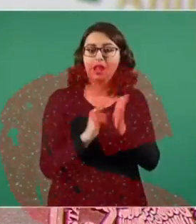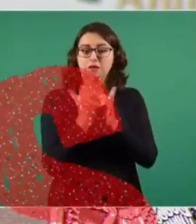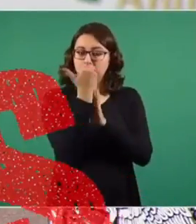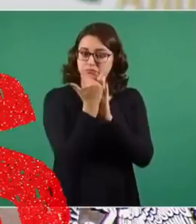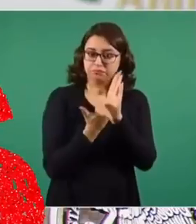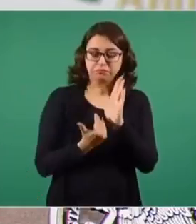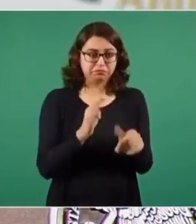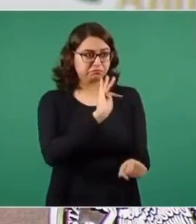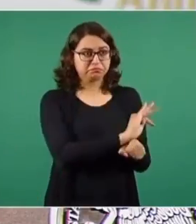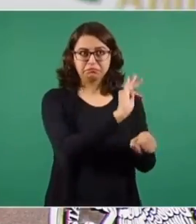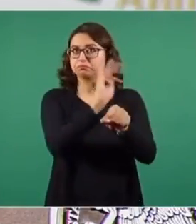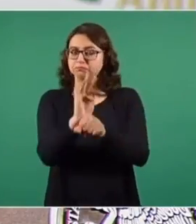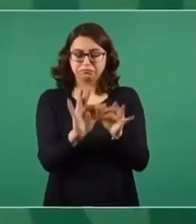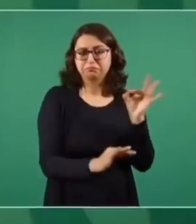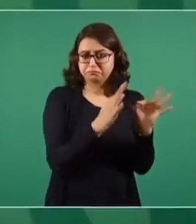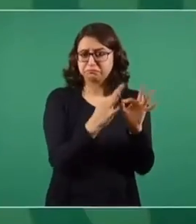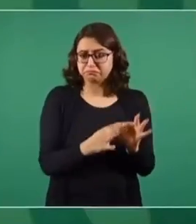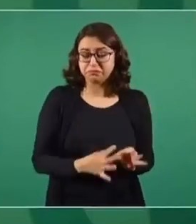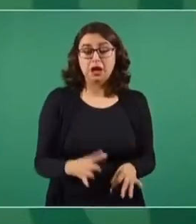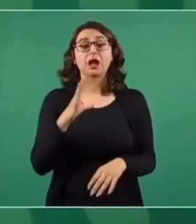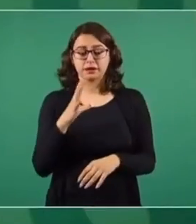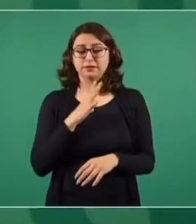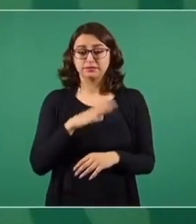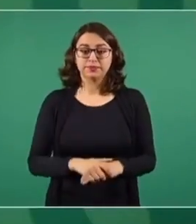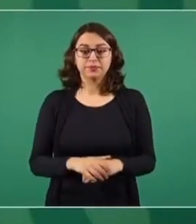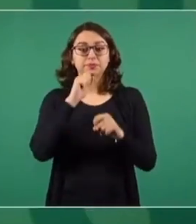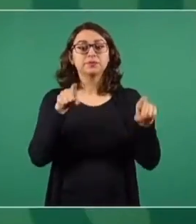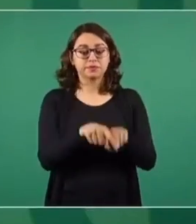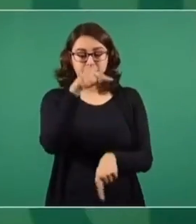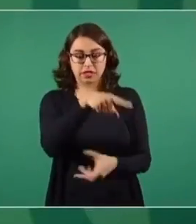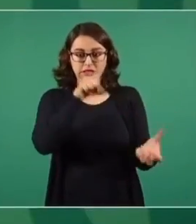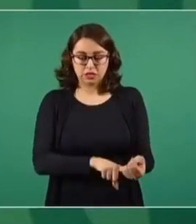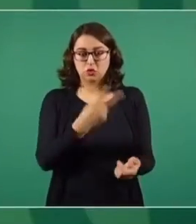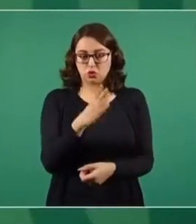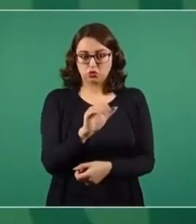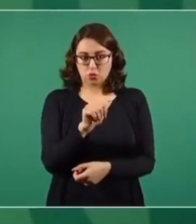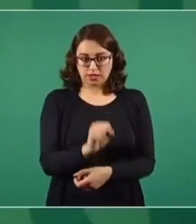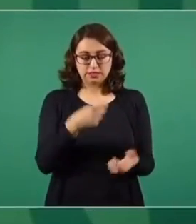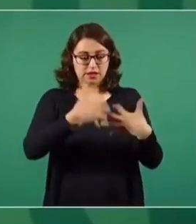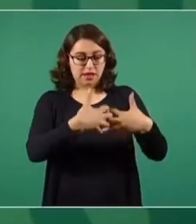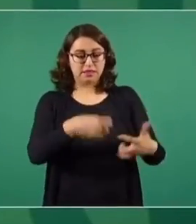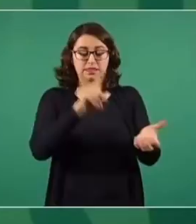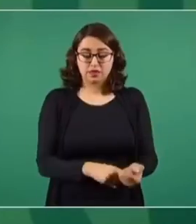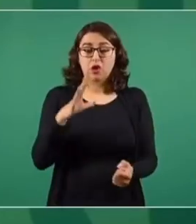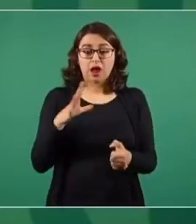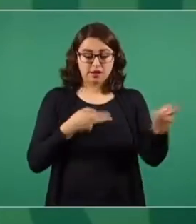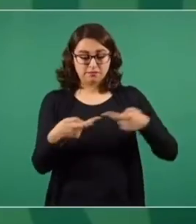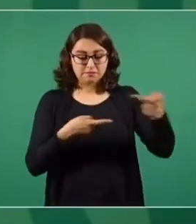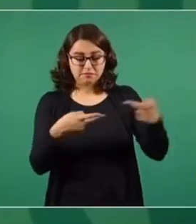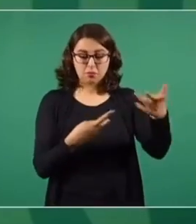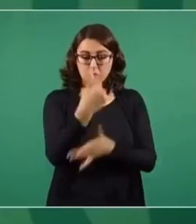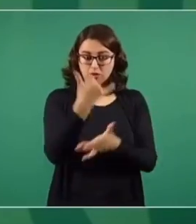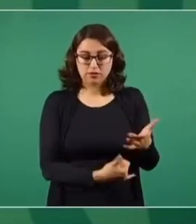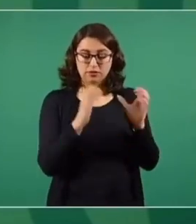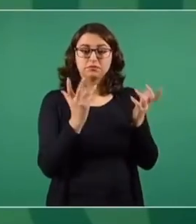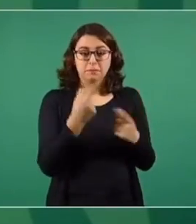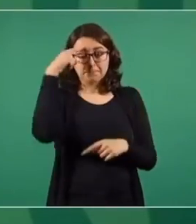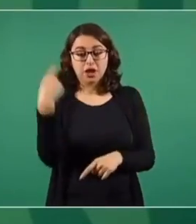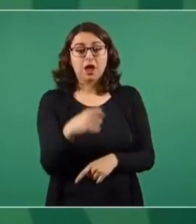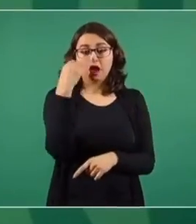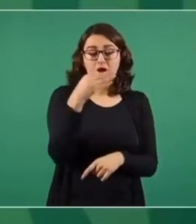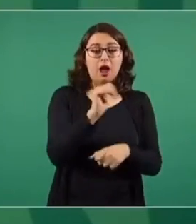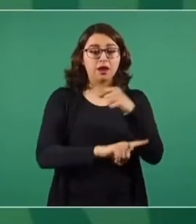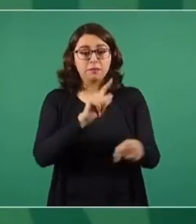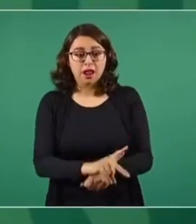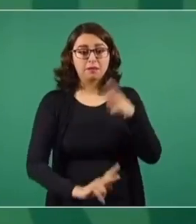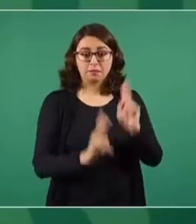protección al medio ambiente. Incluso hay un plan en la misma refinería para cuidar la flora,